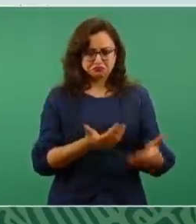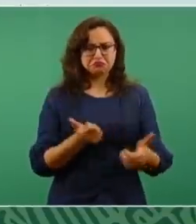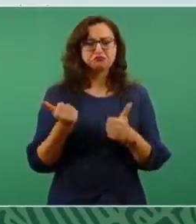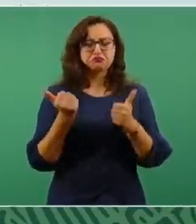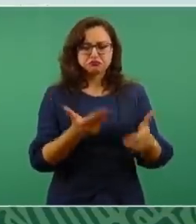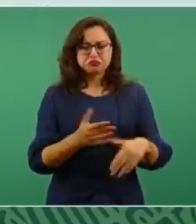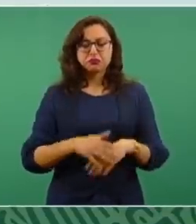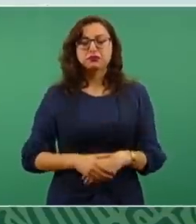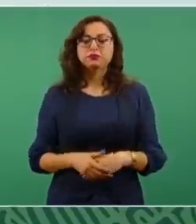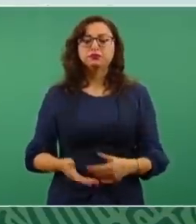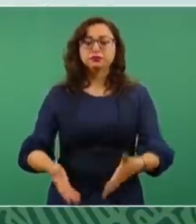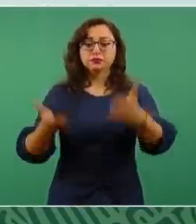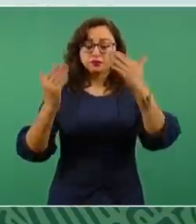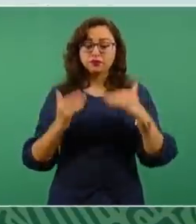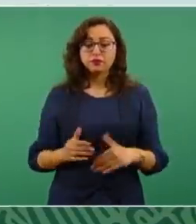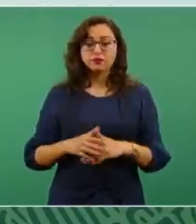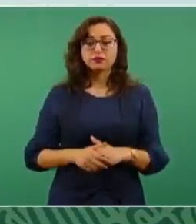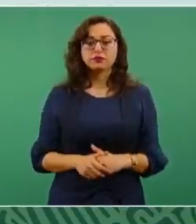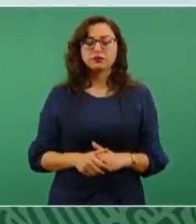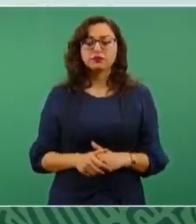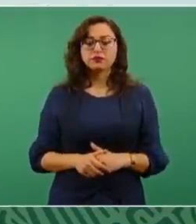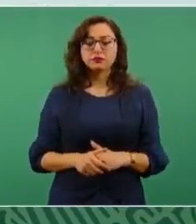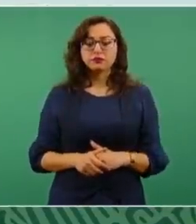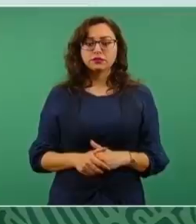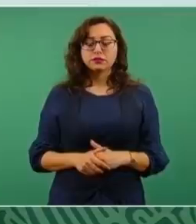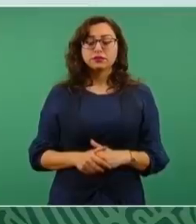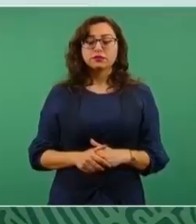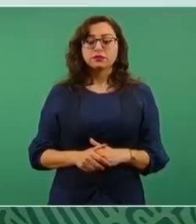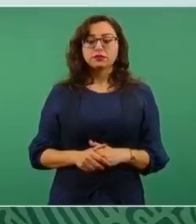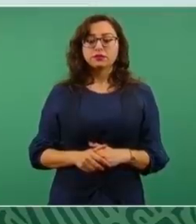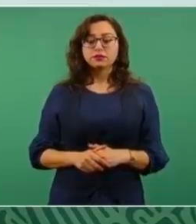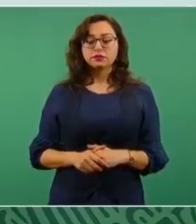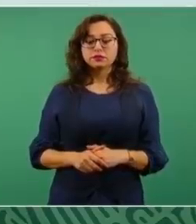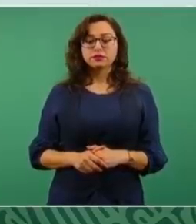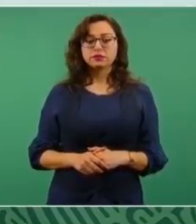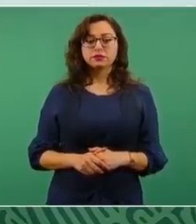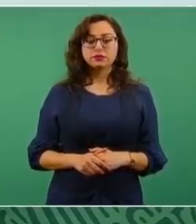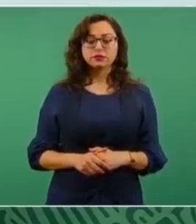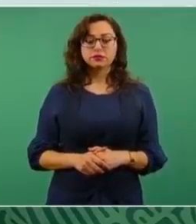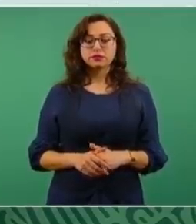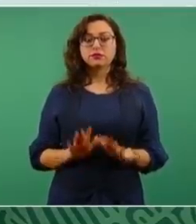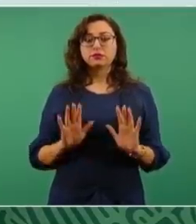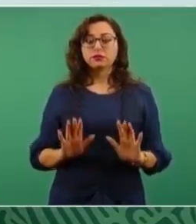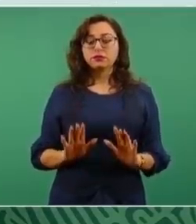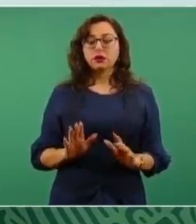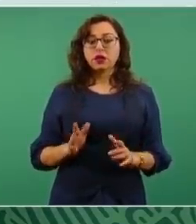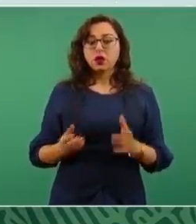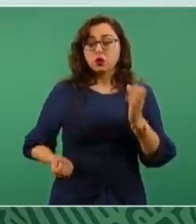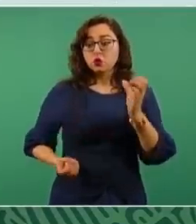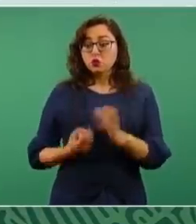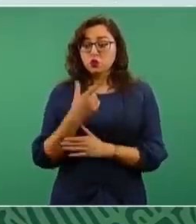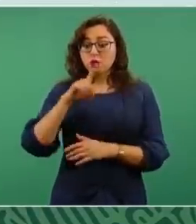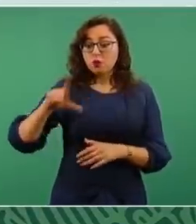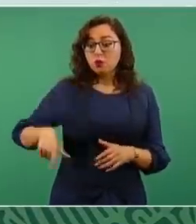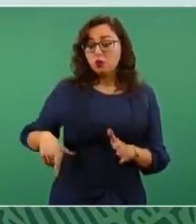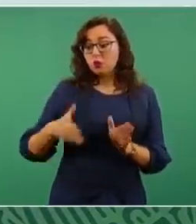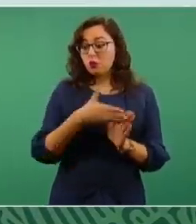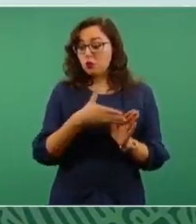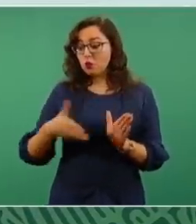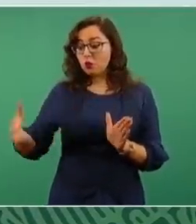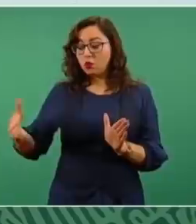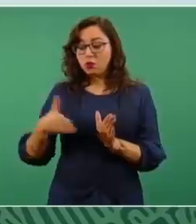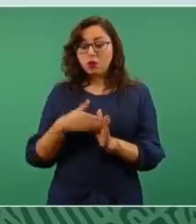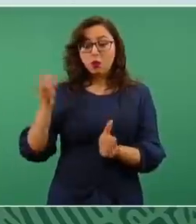Pemex no pagará las penas generadas a partir de la llegada del actual gobierno. Lo que dejamos de pagar,